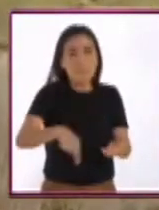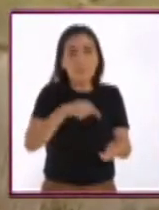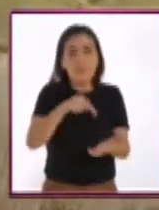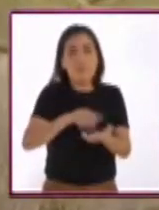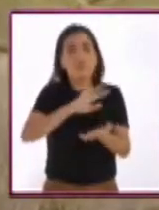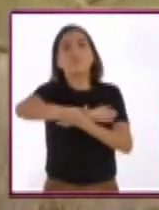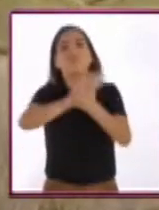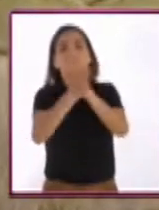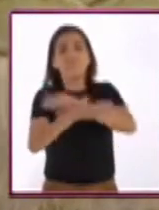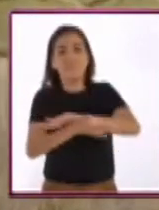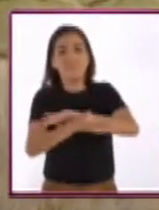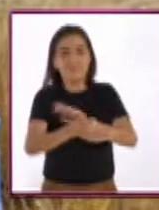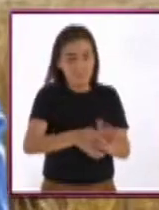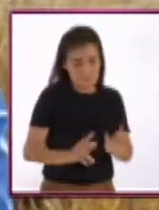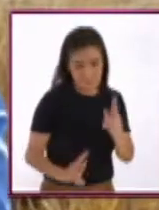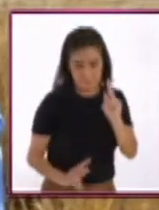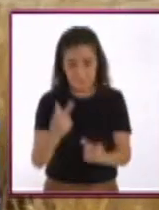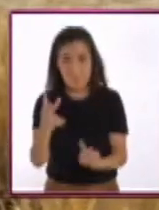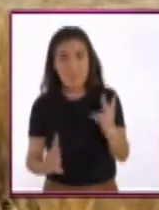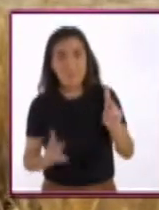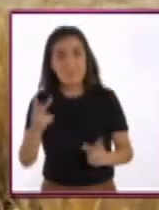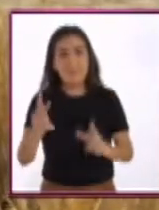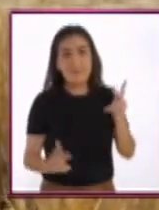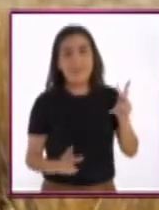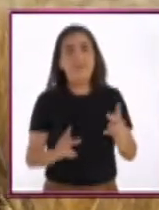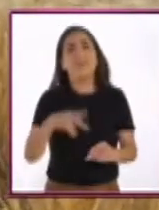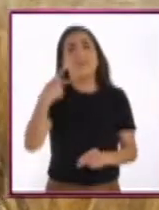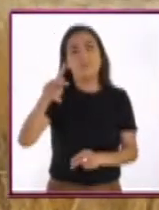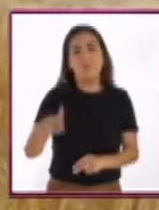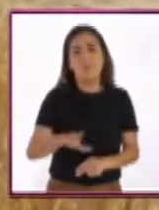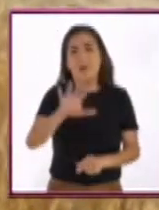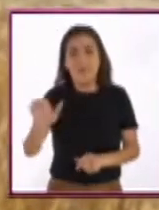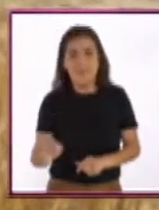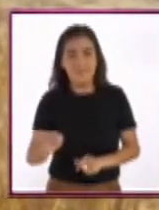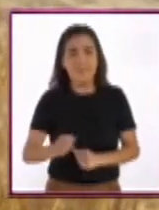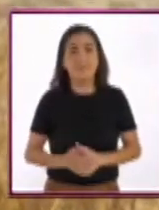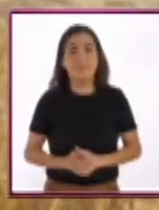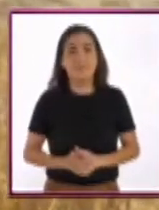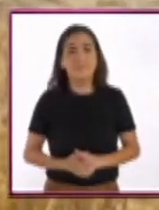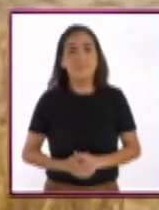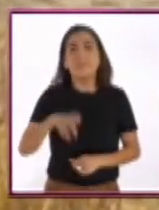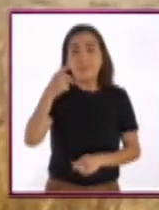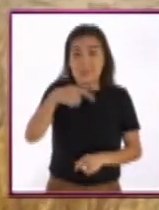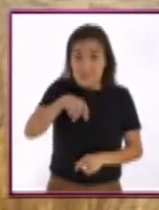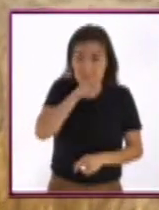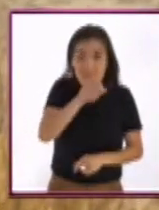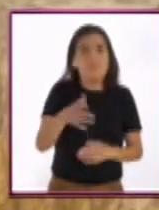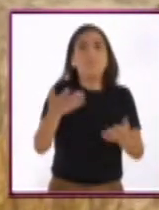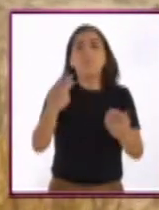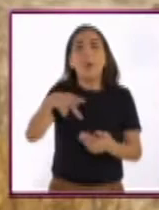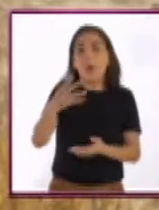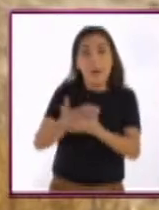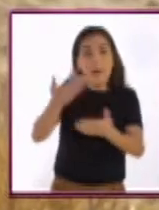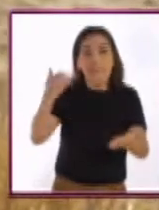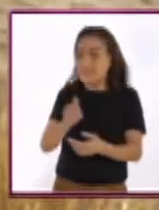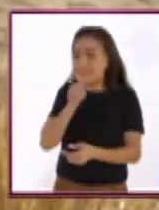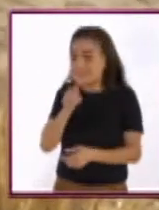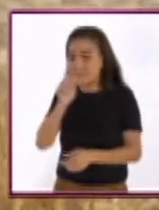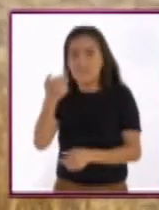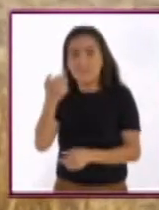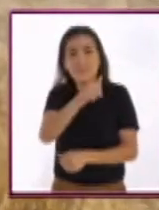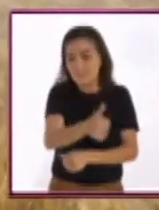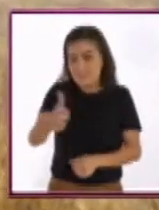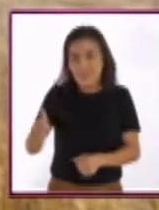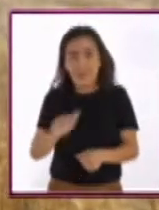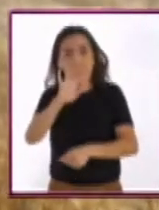especies del desierto se transforma en un pastizal africano sin la riqueza de especies que tenía